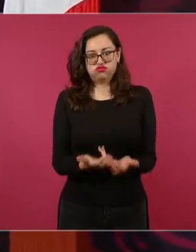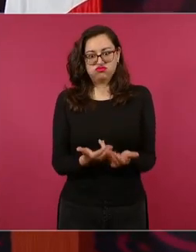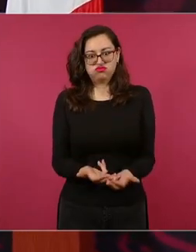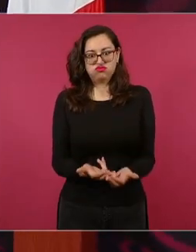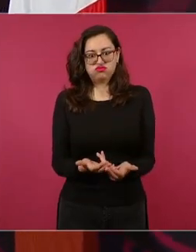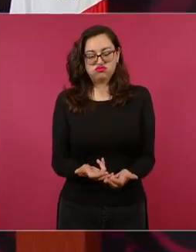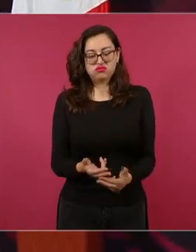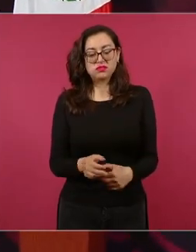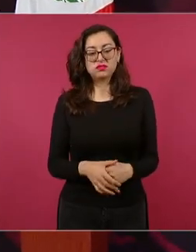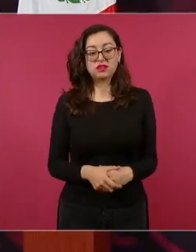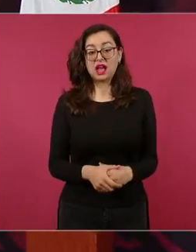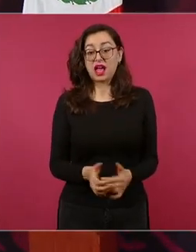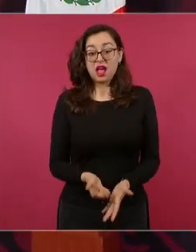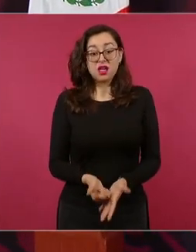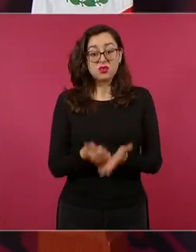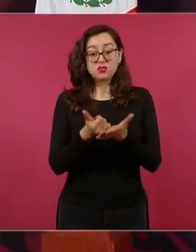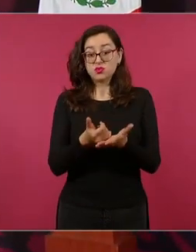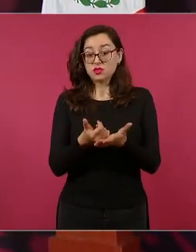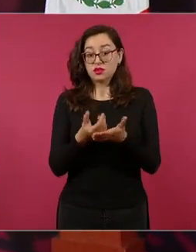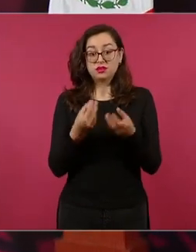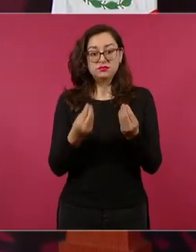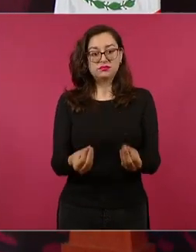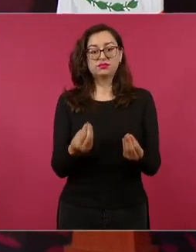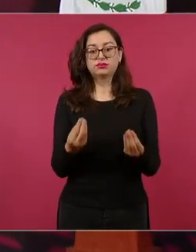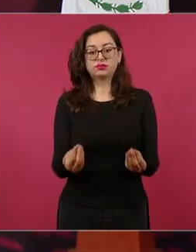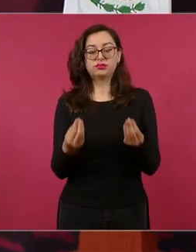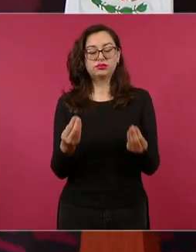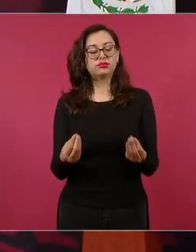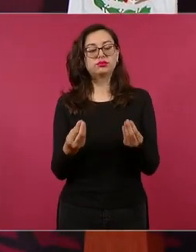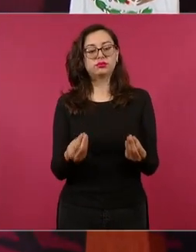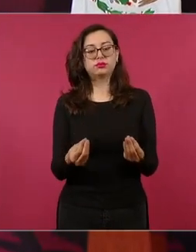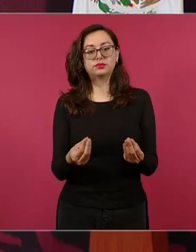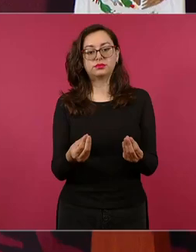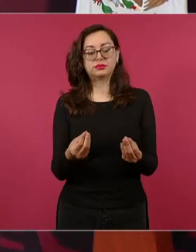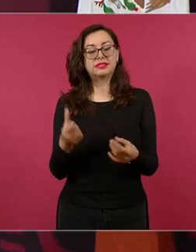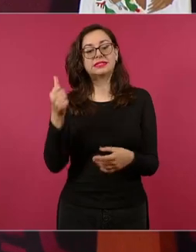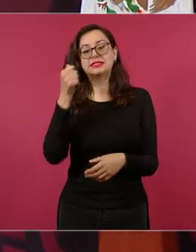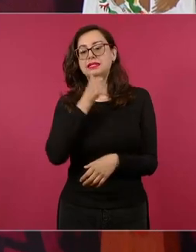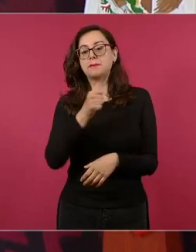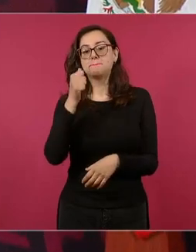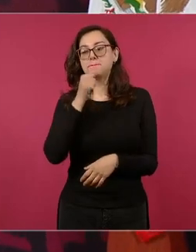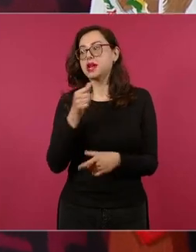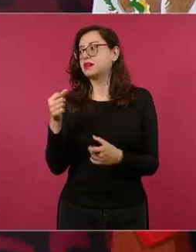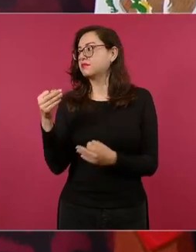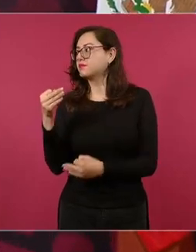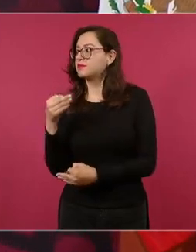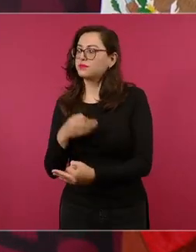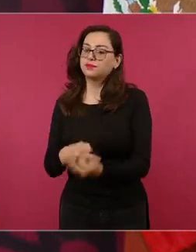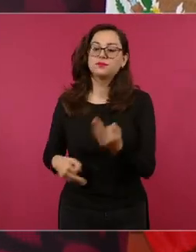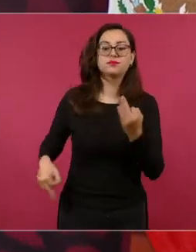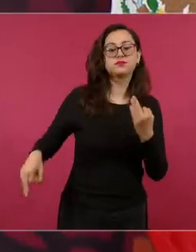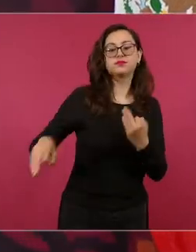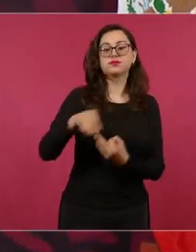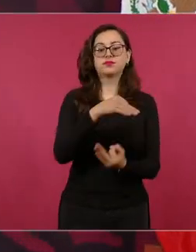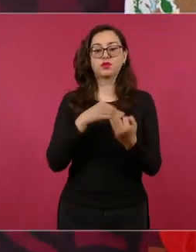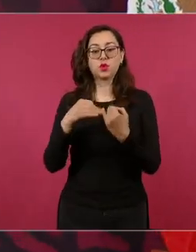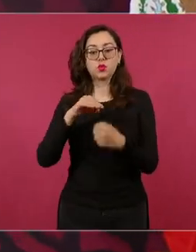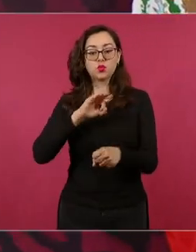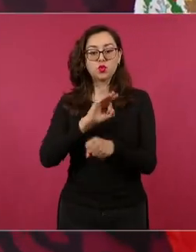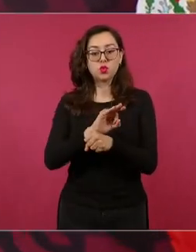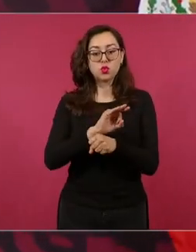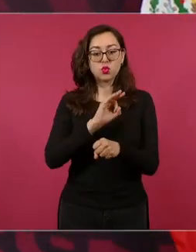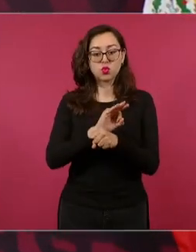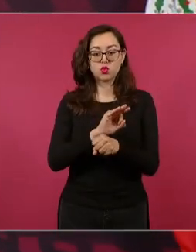eso nos ha ayudado muchísimo es lo que nos ha protegido por eso hemos enfrentado